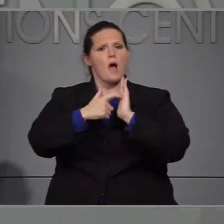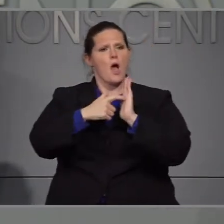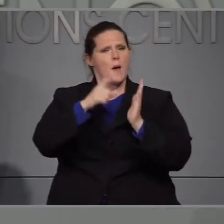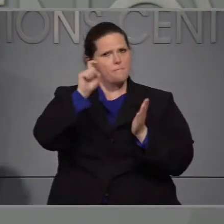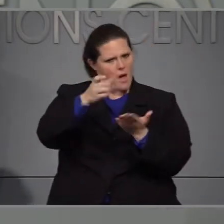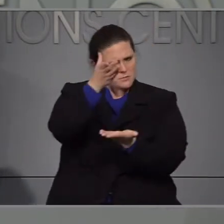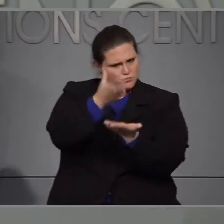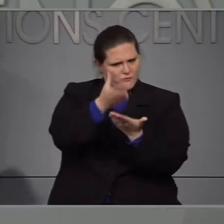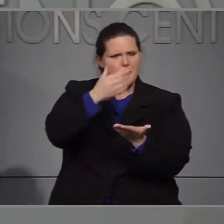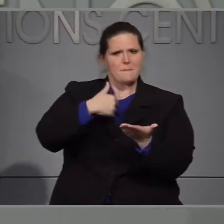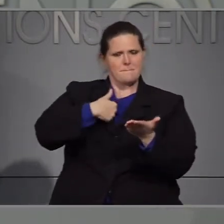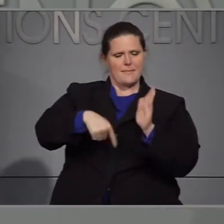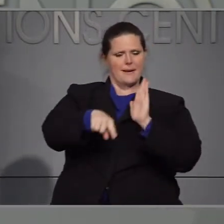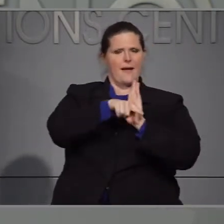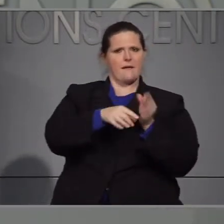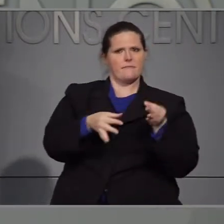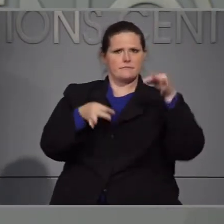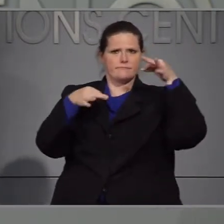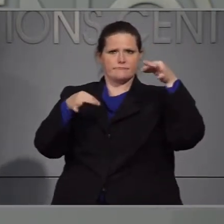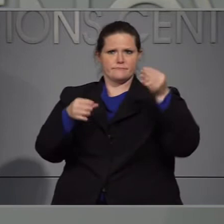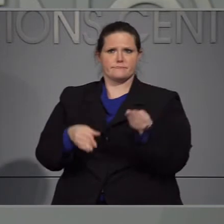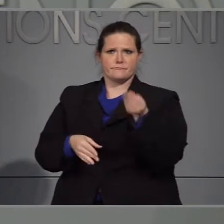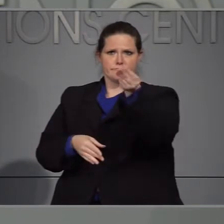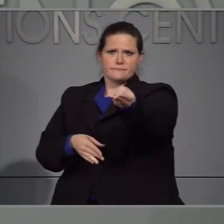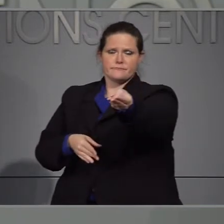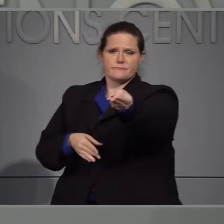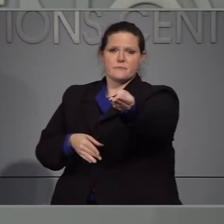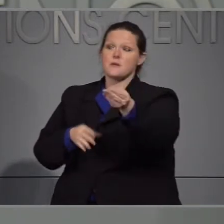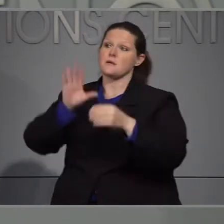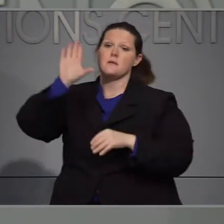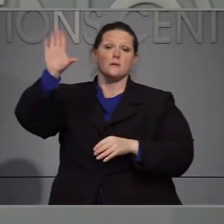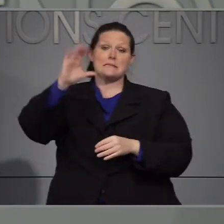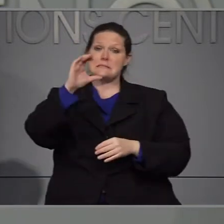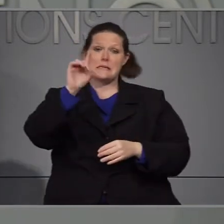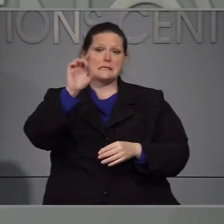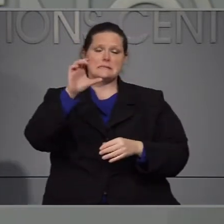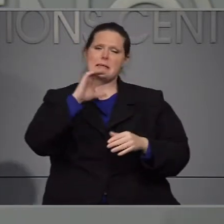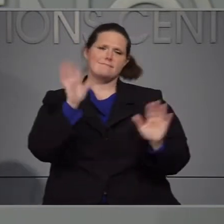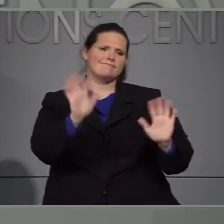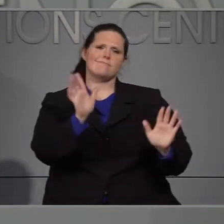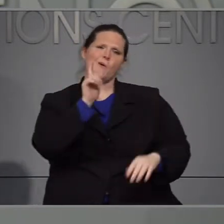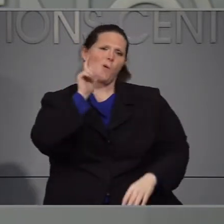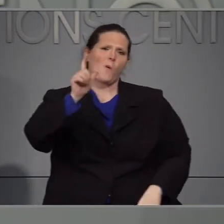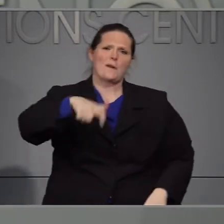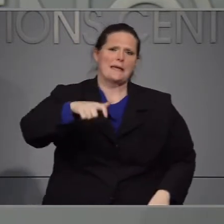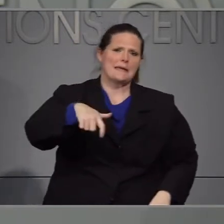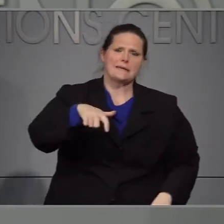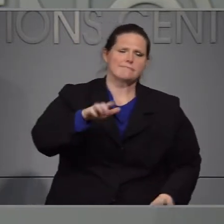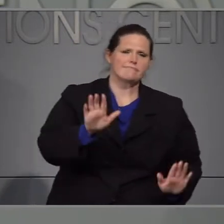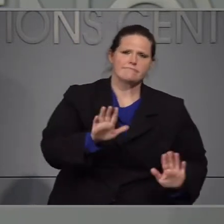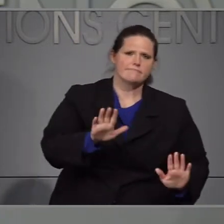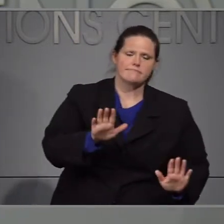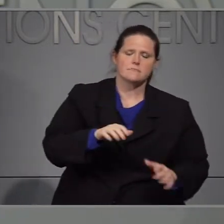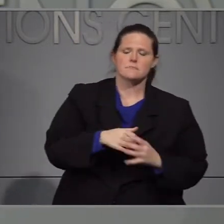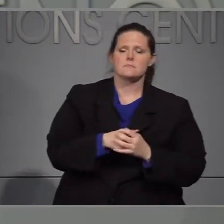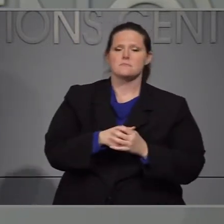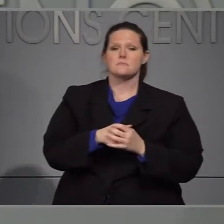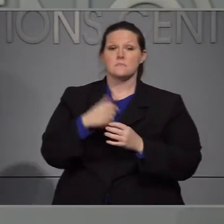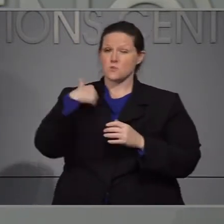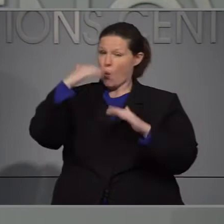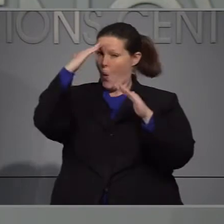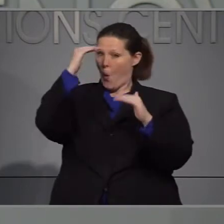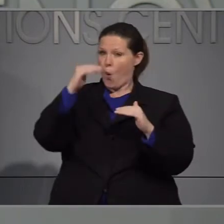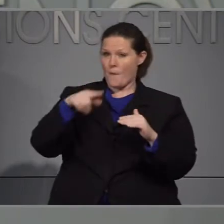para poder regresar al trabajo estas nuevas guías del cdc indican que eso ya no es necesario. Yo espero que esta